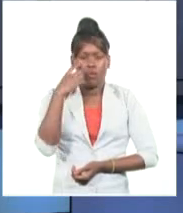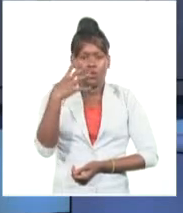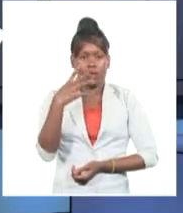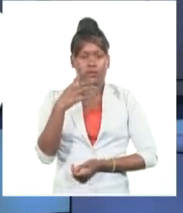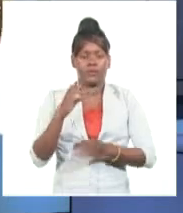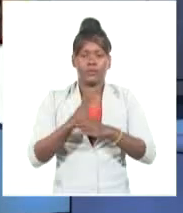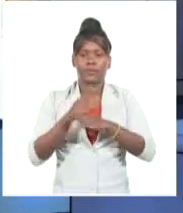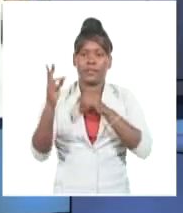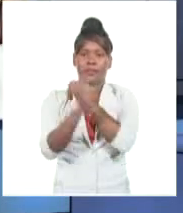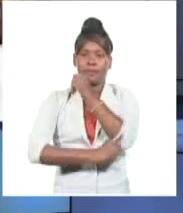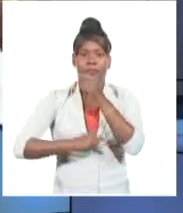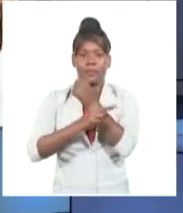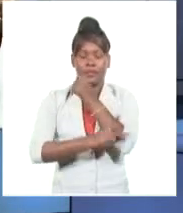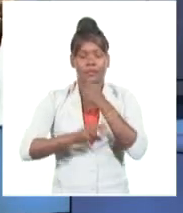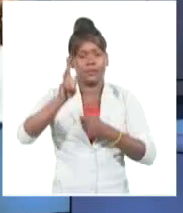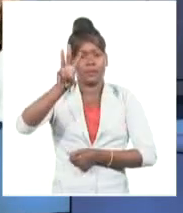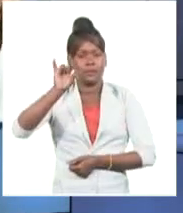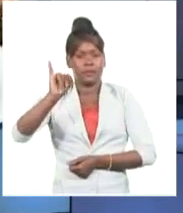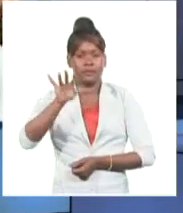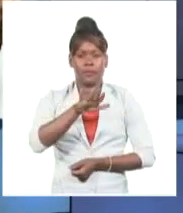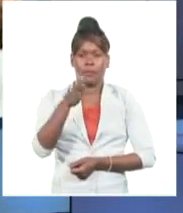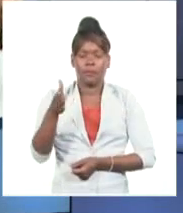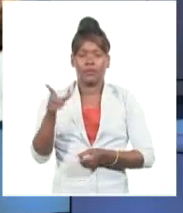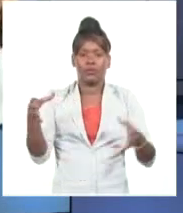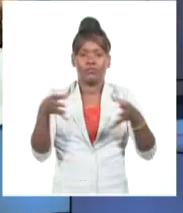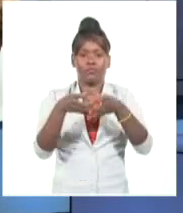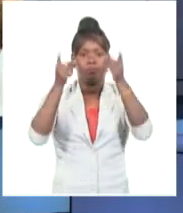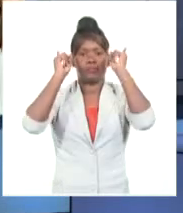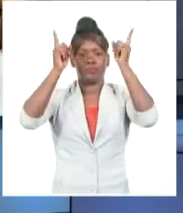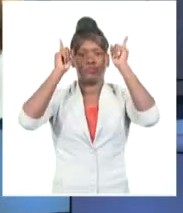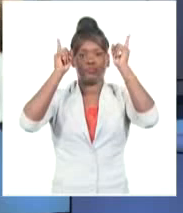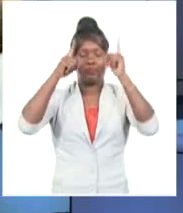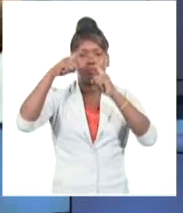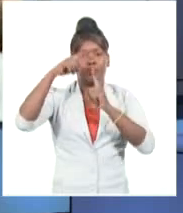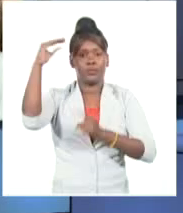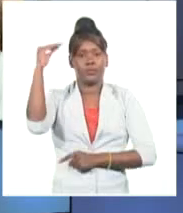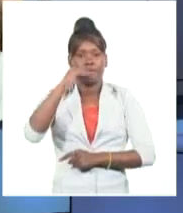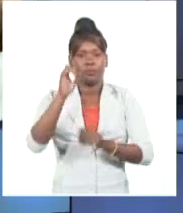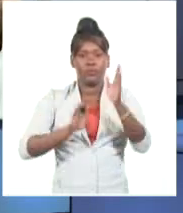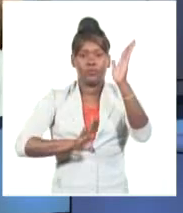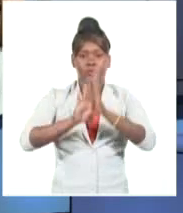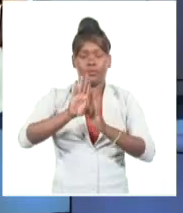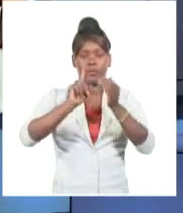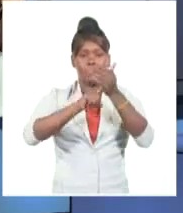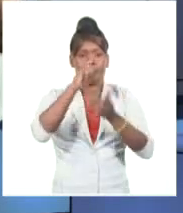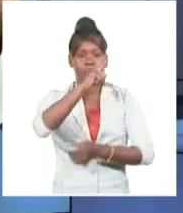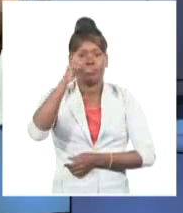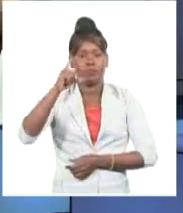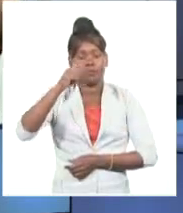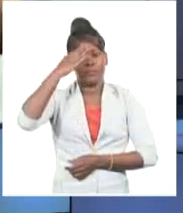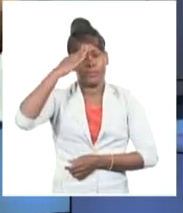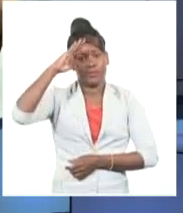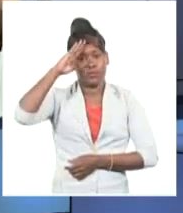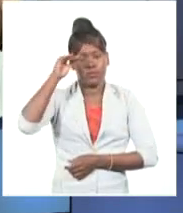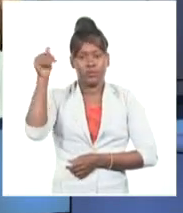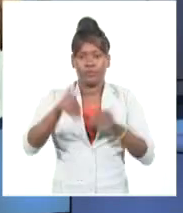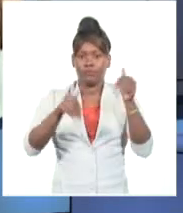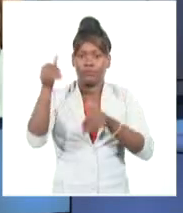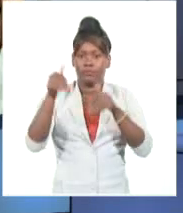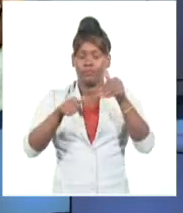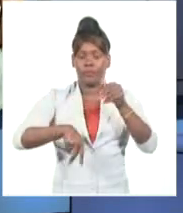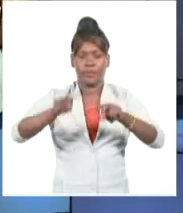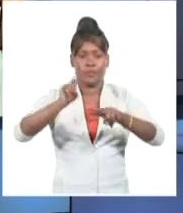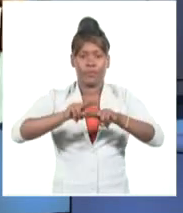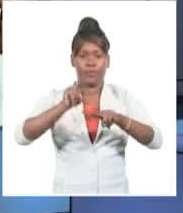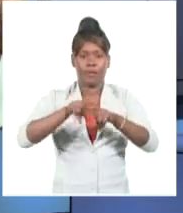participarán en el primer encuentro internacional de publicaciones teóricas de partidos y movimientos políticos de izquierda, que sesionará en La Habana